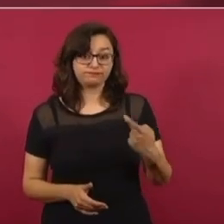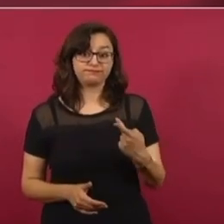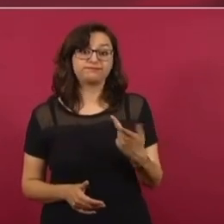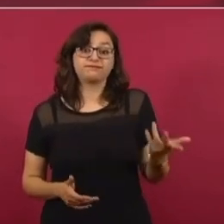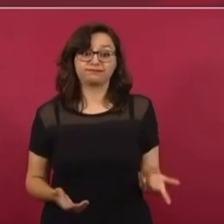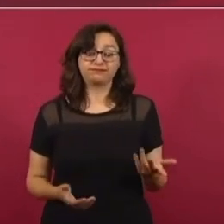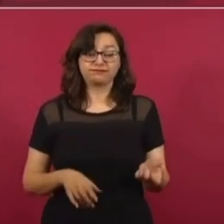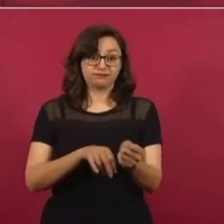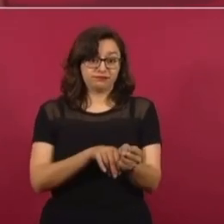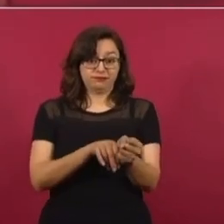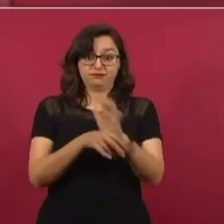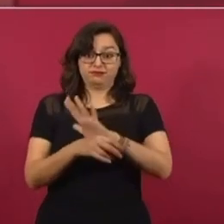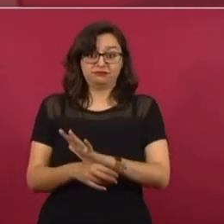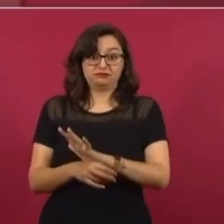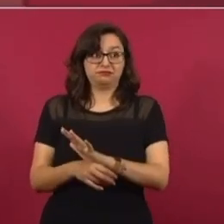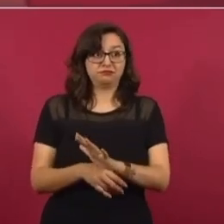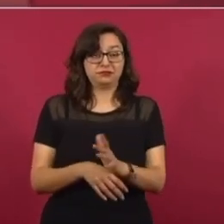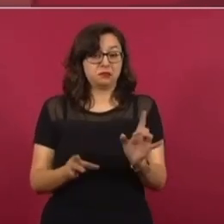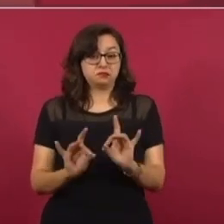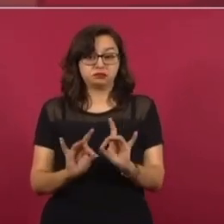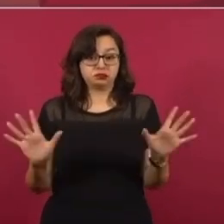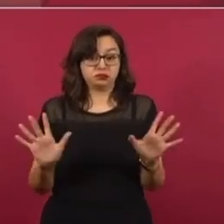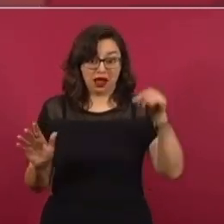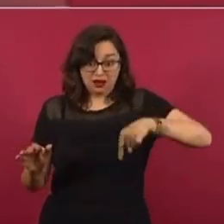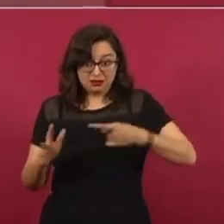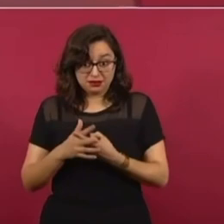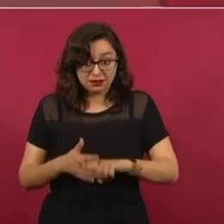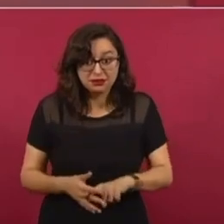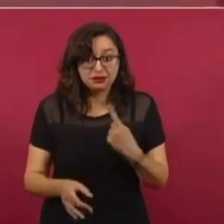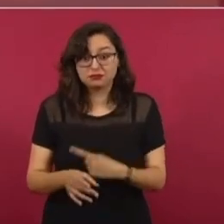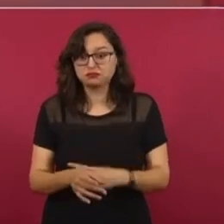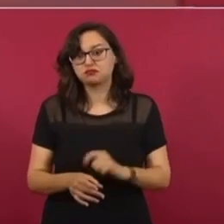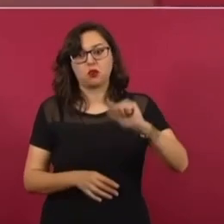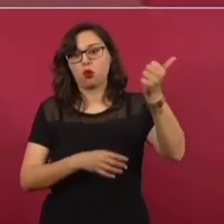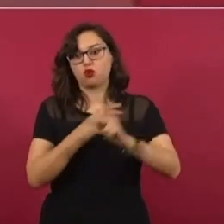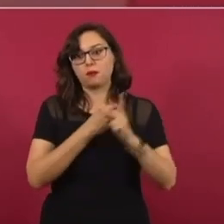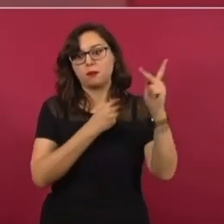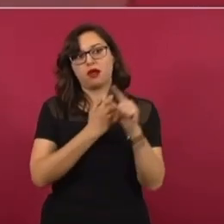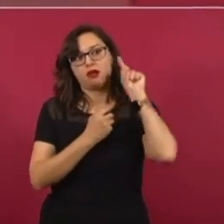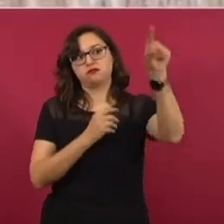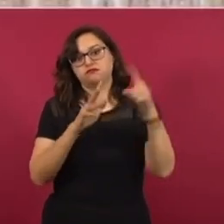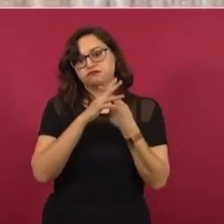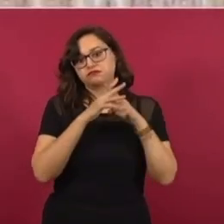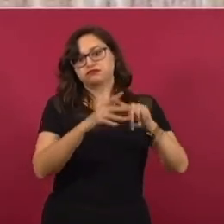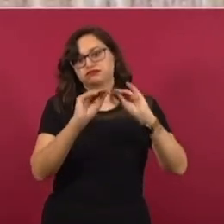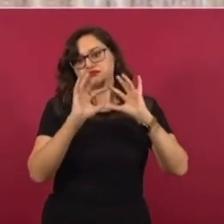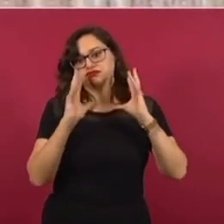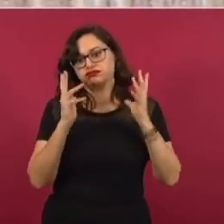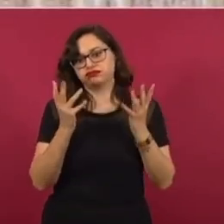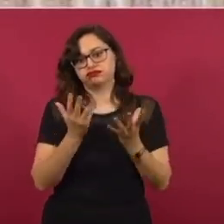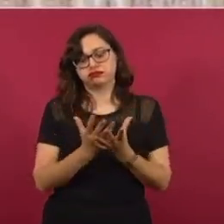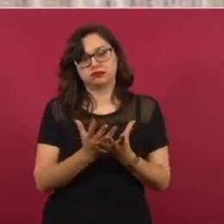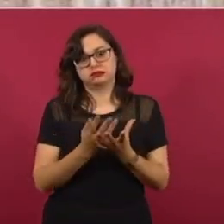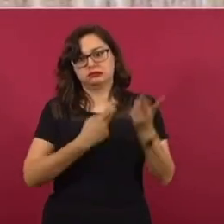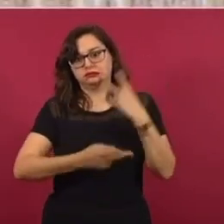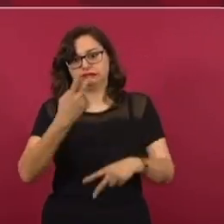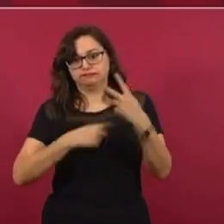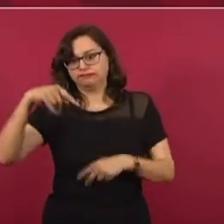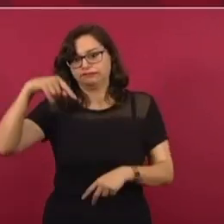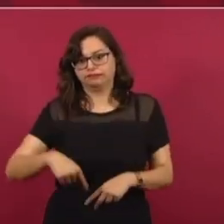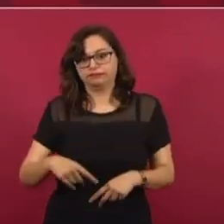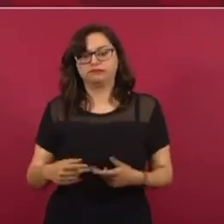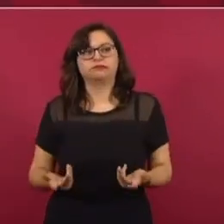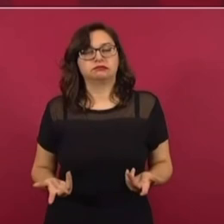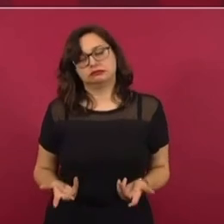a este agente externo, porque no se originó aquí, vino de fuera. Y sí, fue muy difícil. Claro, todos los días